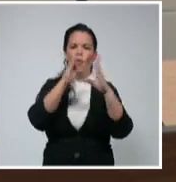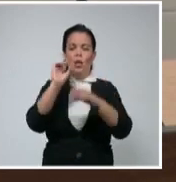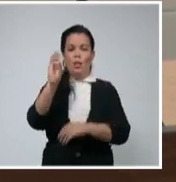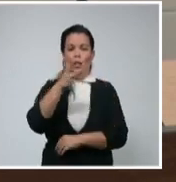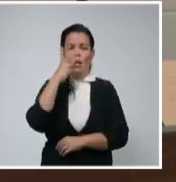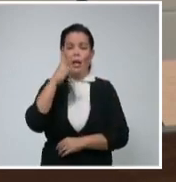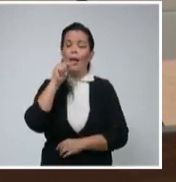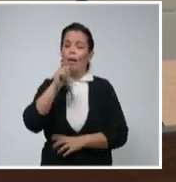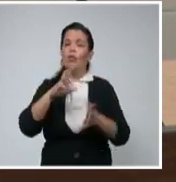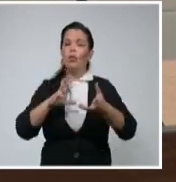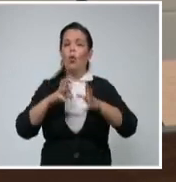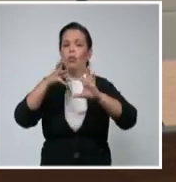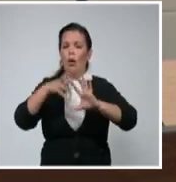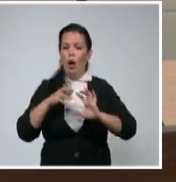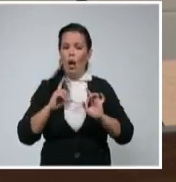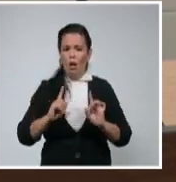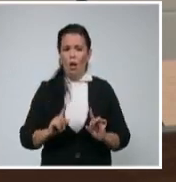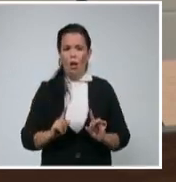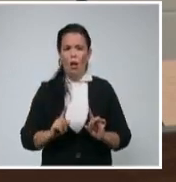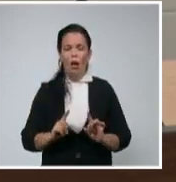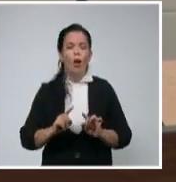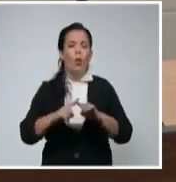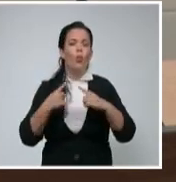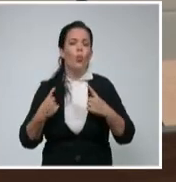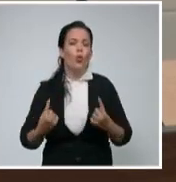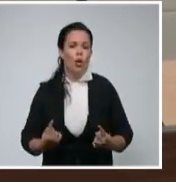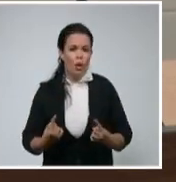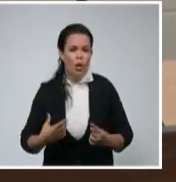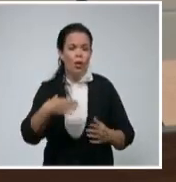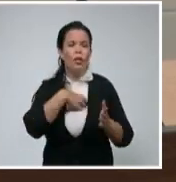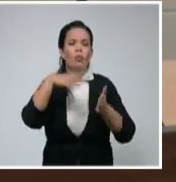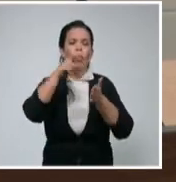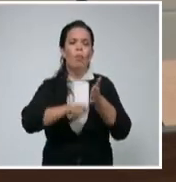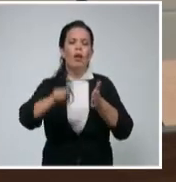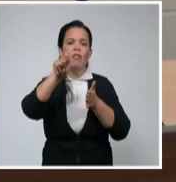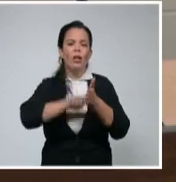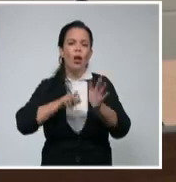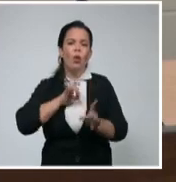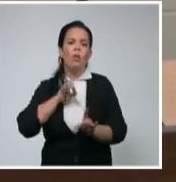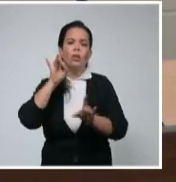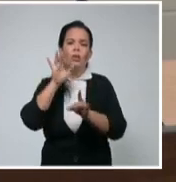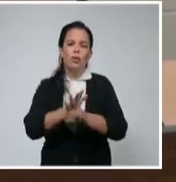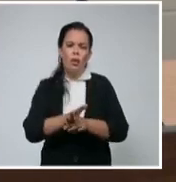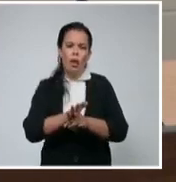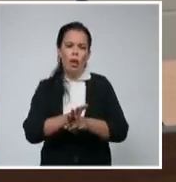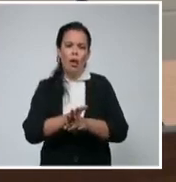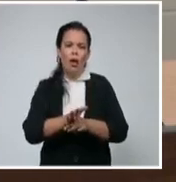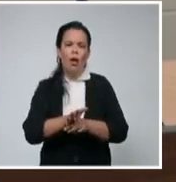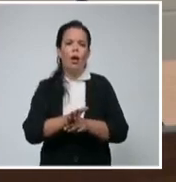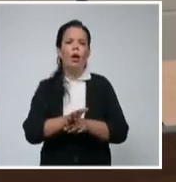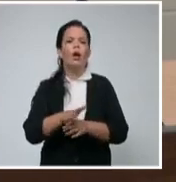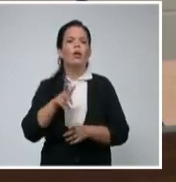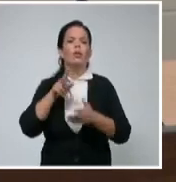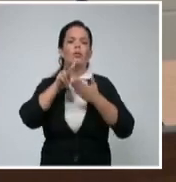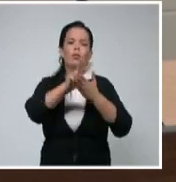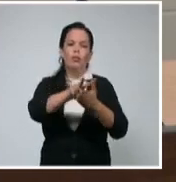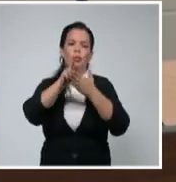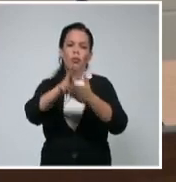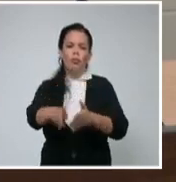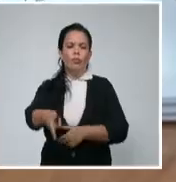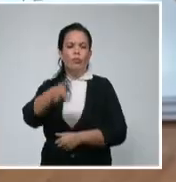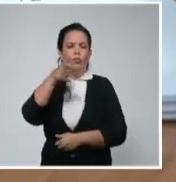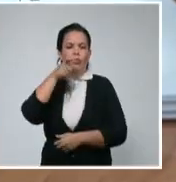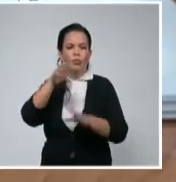muy compleja, donde ya tenemos previsto comenzar a hacer las inspecciones a todo el sistema